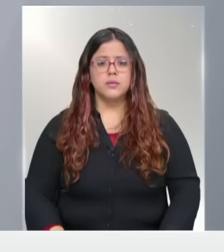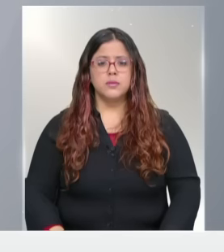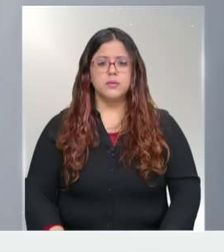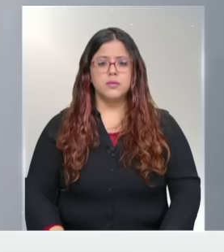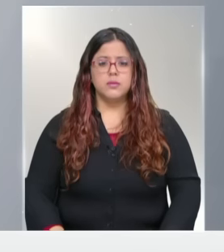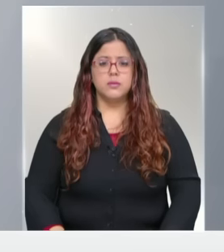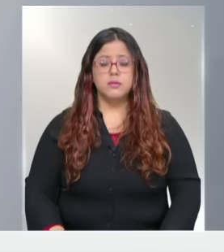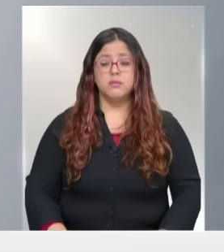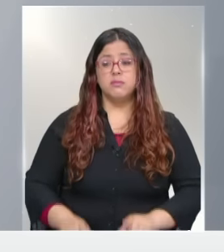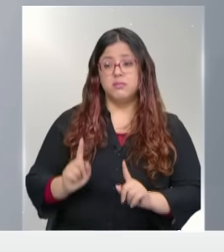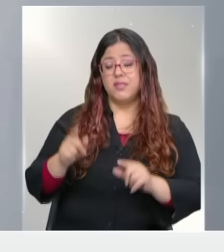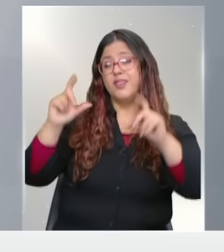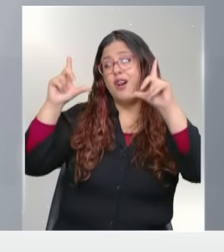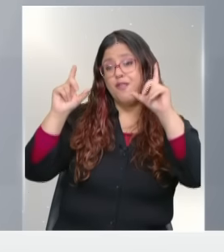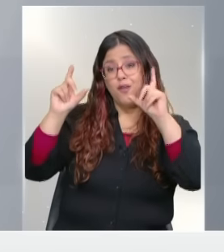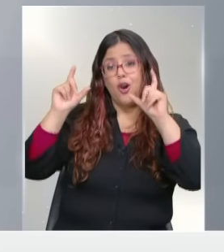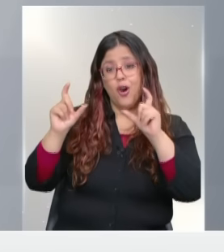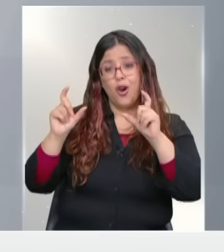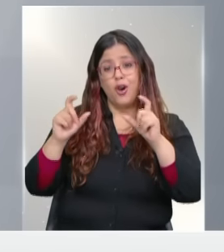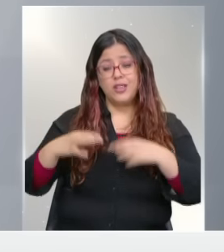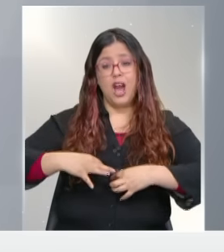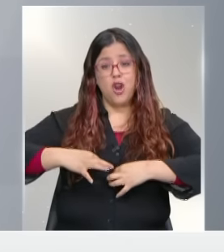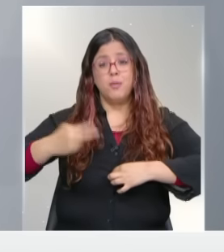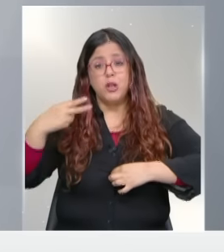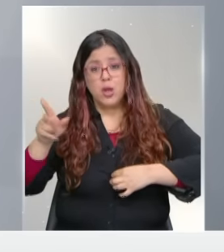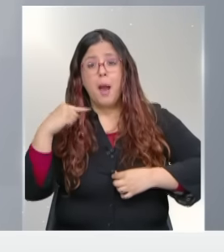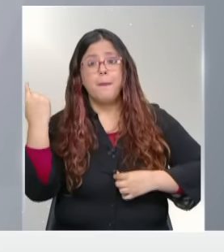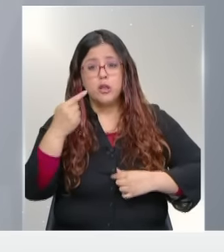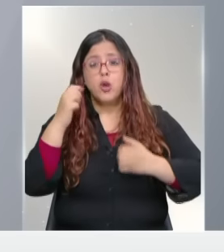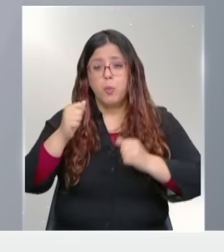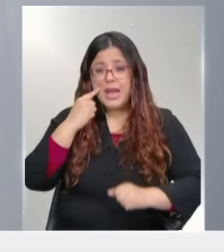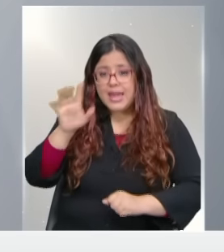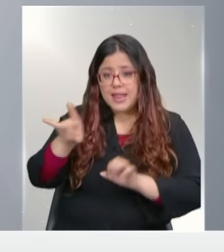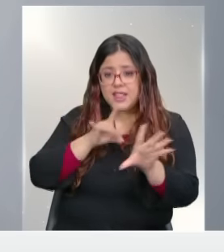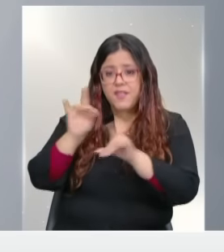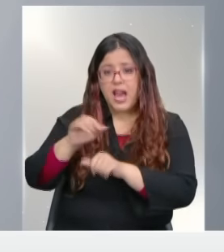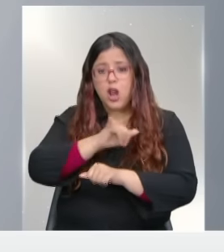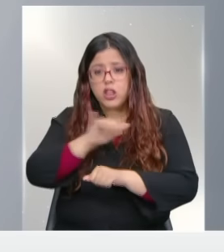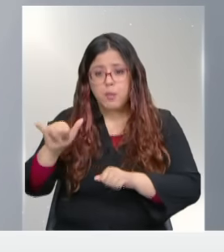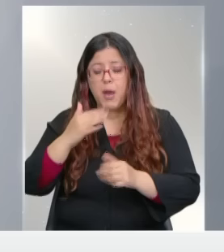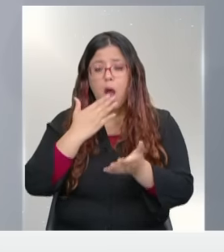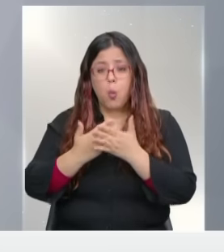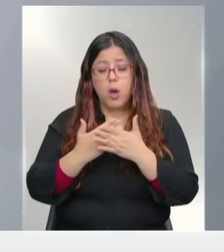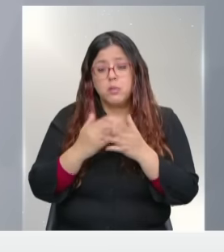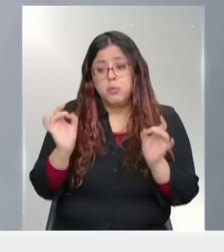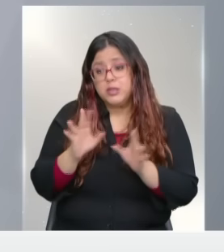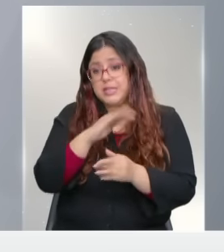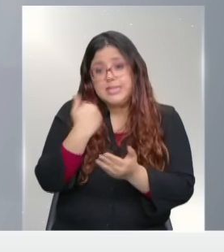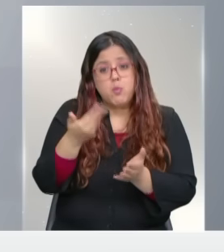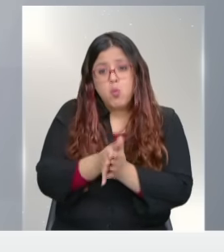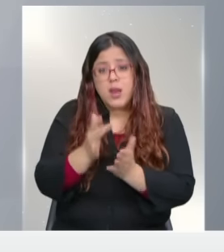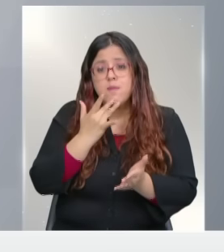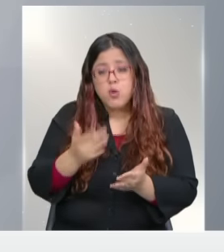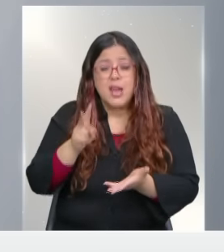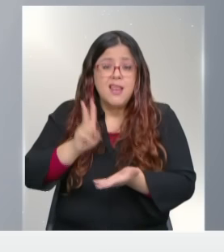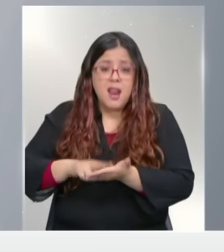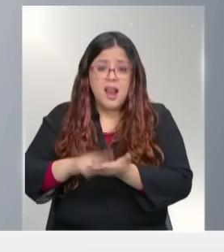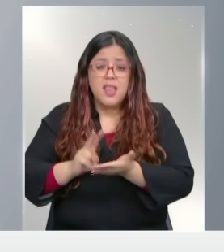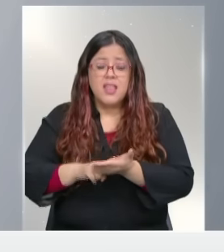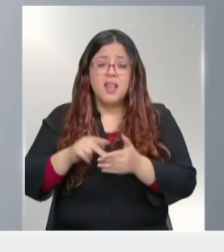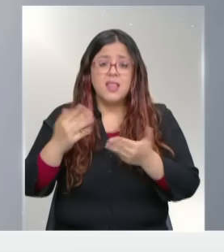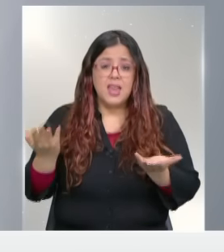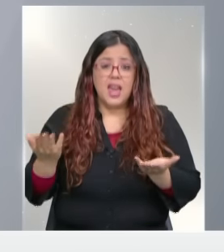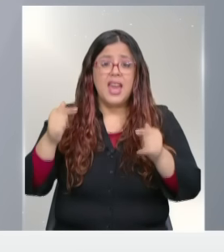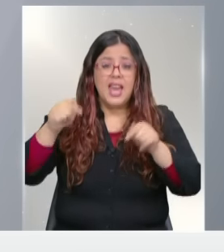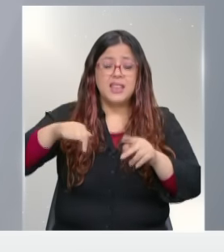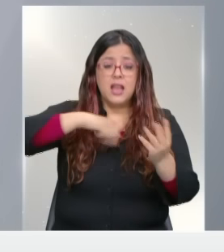se tomen una foto, que tomen una foto de su ropa para nosotros poder identificarlo después de la tormenta por si mueren, porque la realidad es que esa